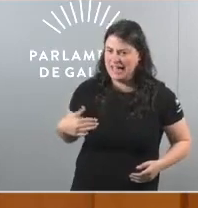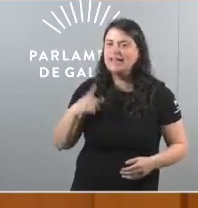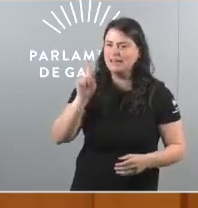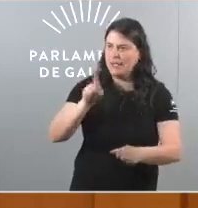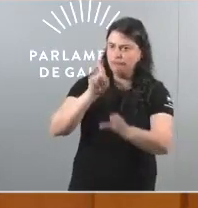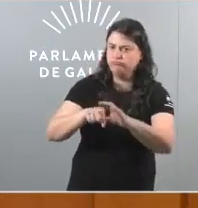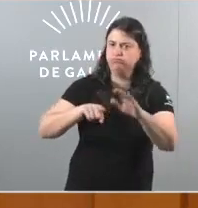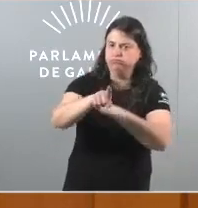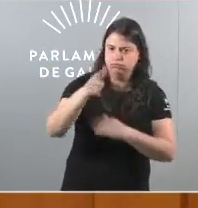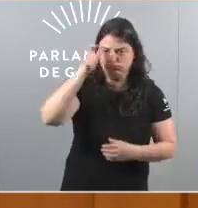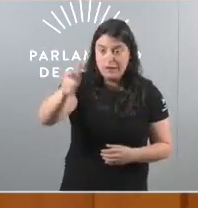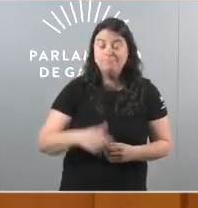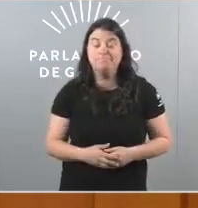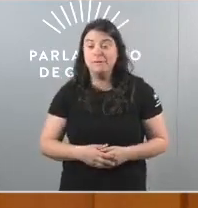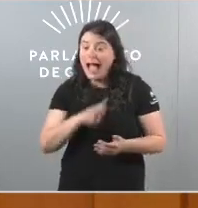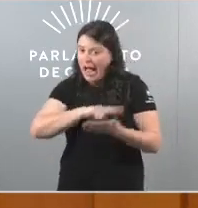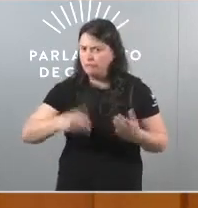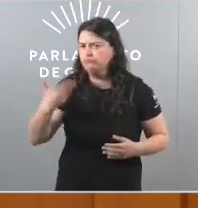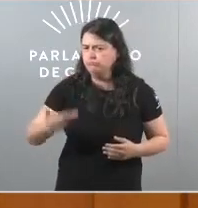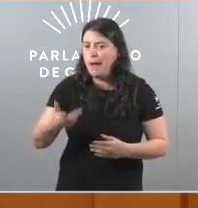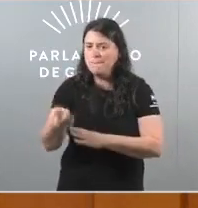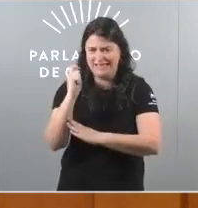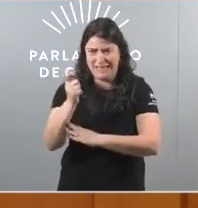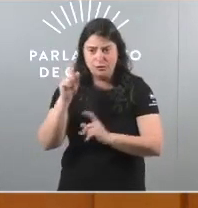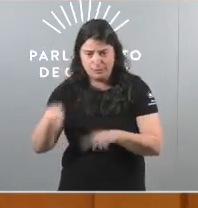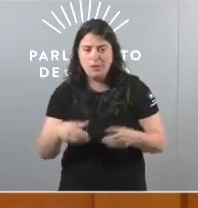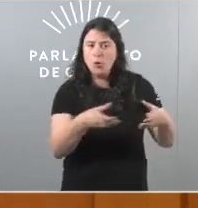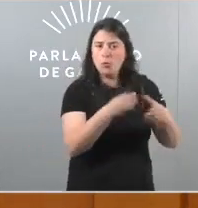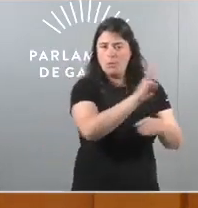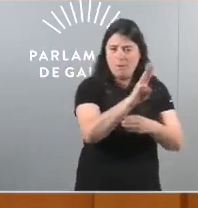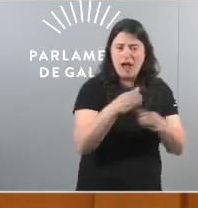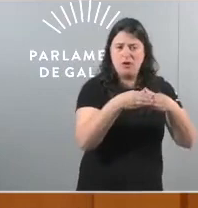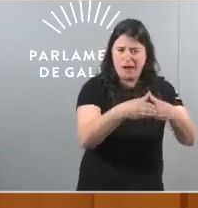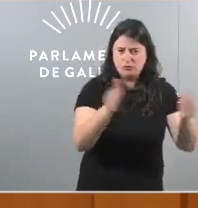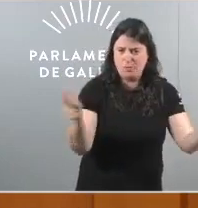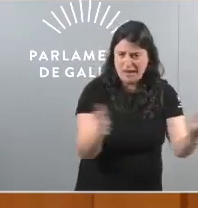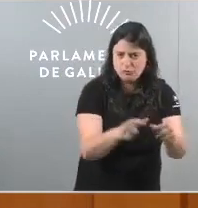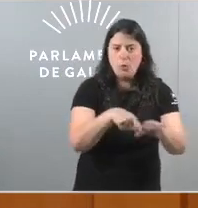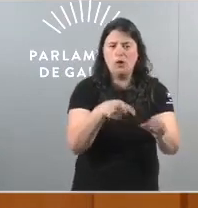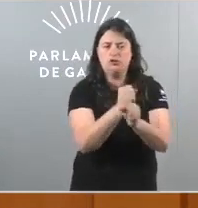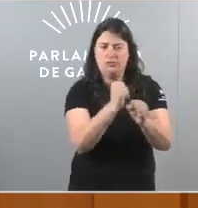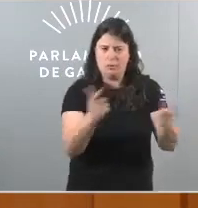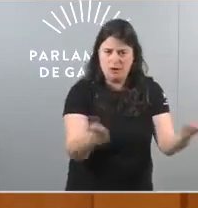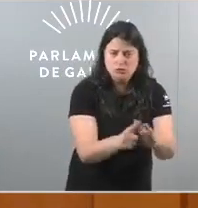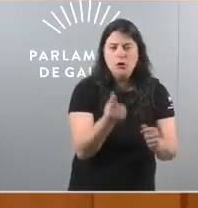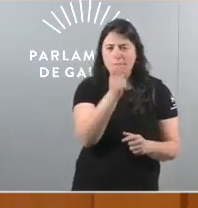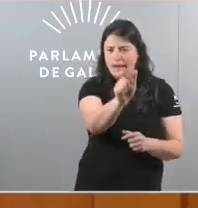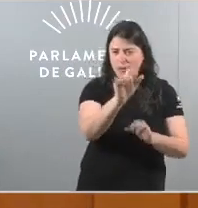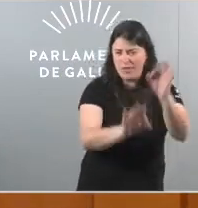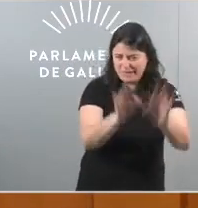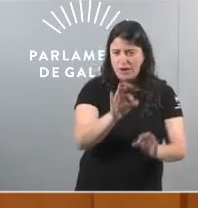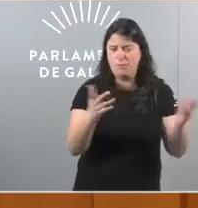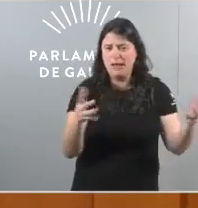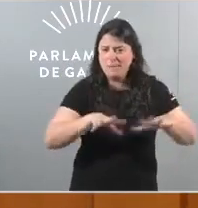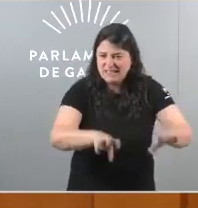tamén unha nación pesqueira pero co goberno do PP temos menos frota menos emprego menos cuota menos marisqueo